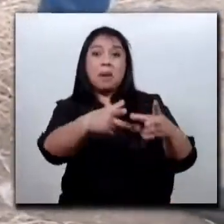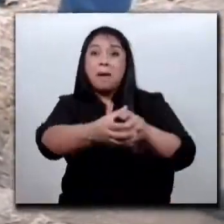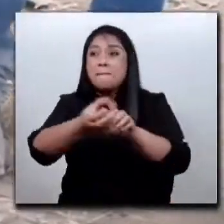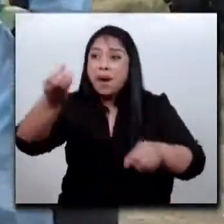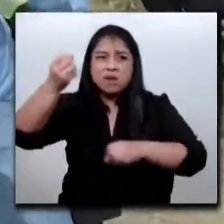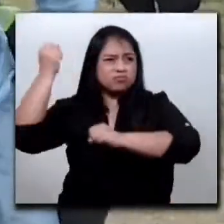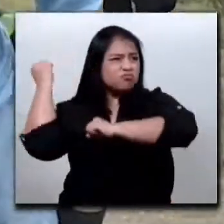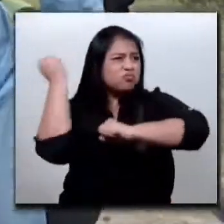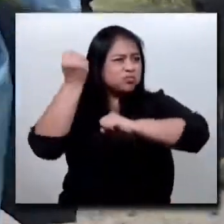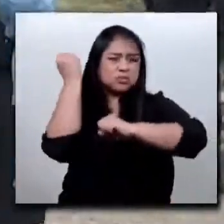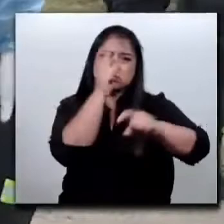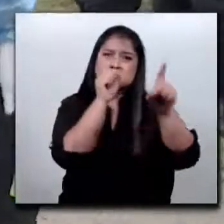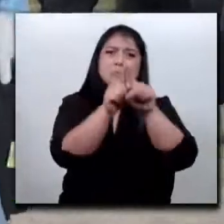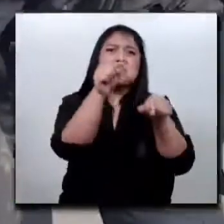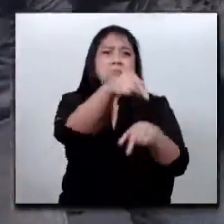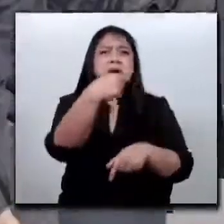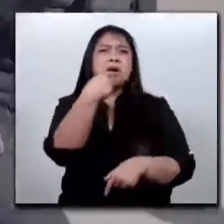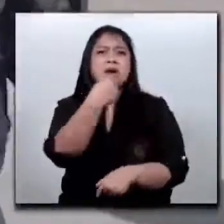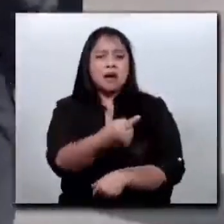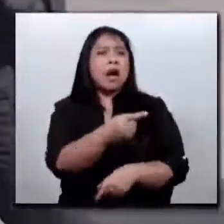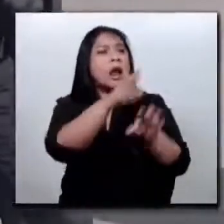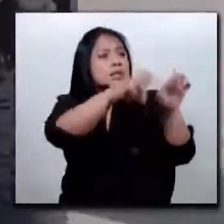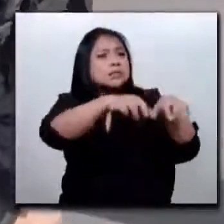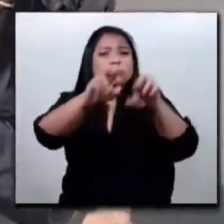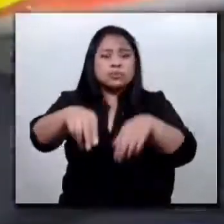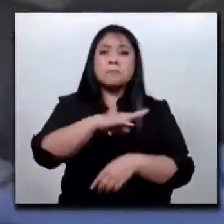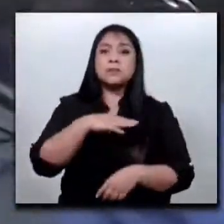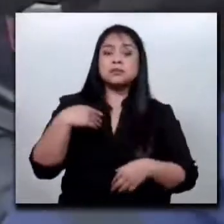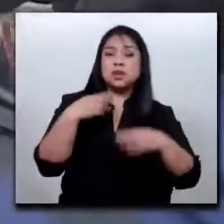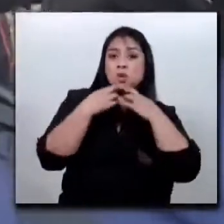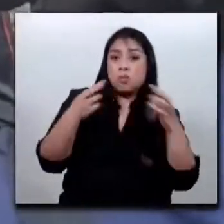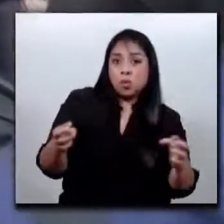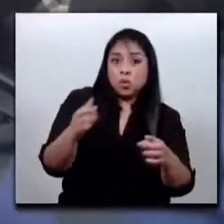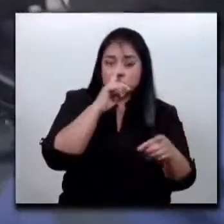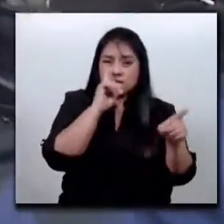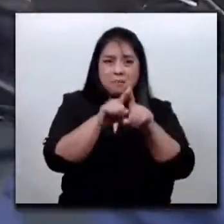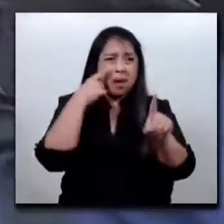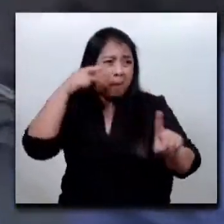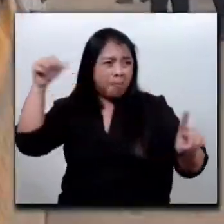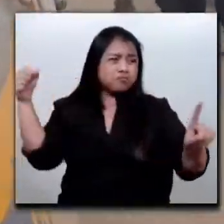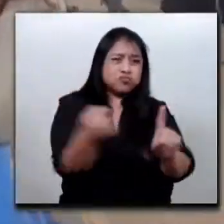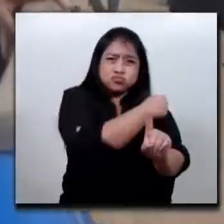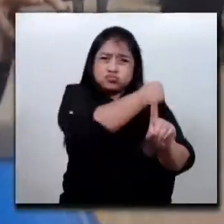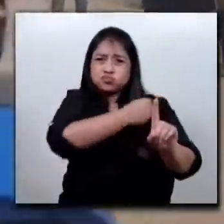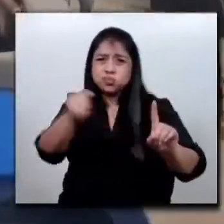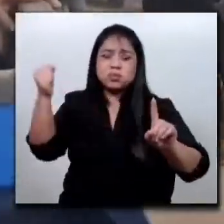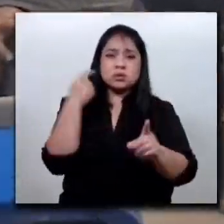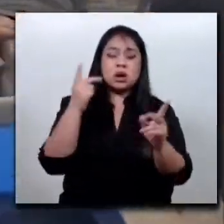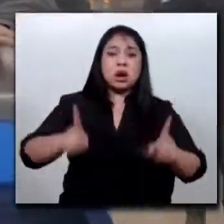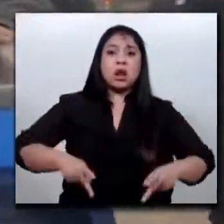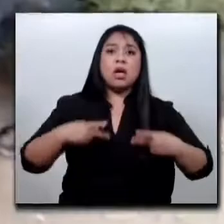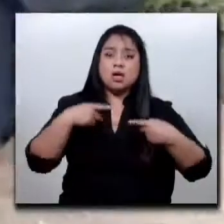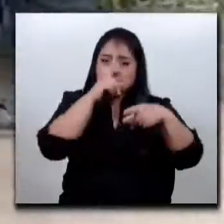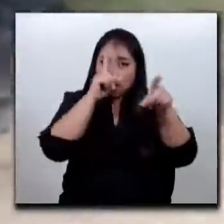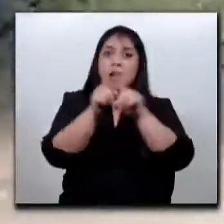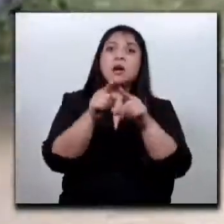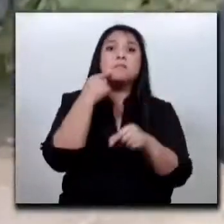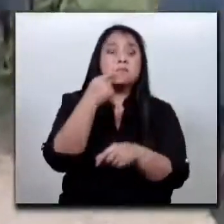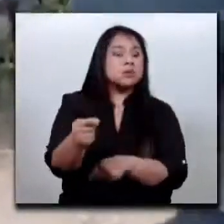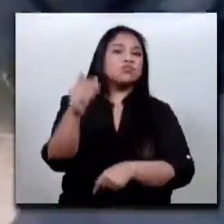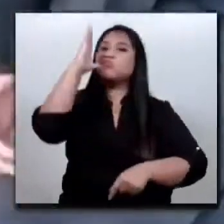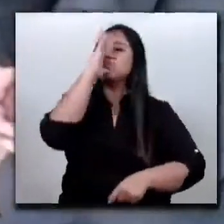a quienes ejecutaban las diligencias correspondientes, atentando en contra de la vida, impidiendo con ello finalizar las